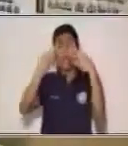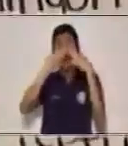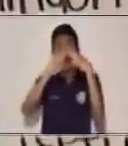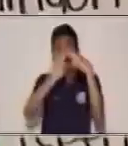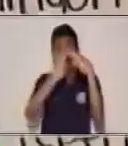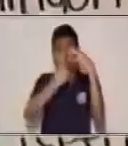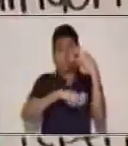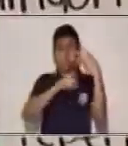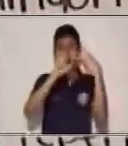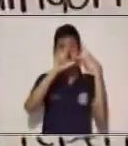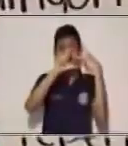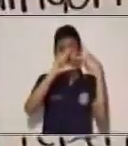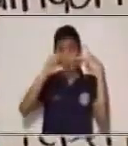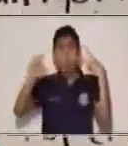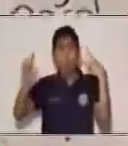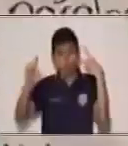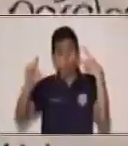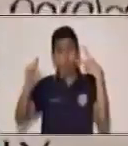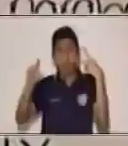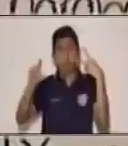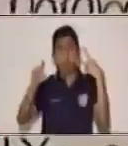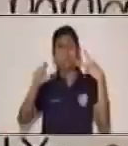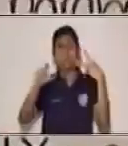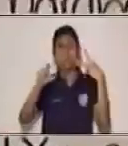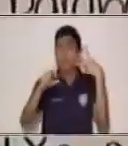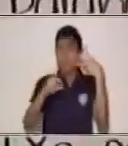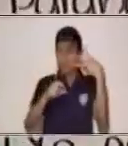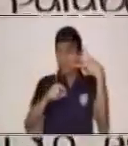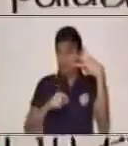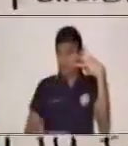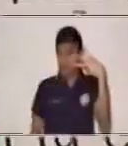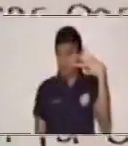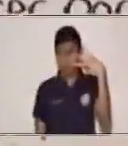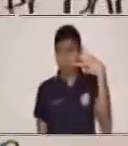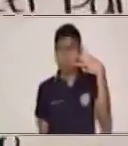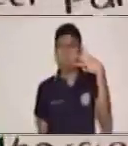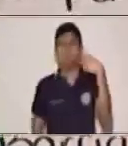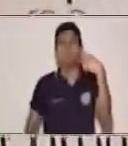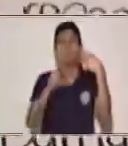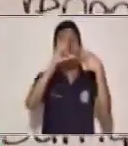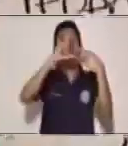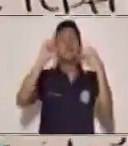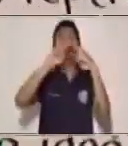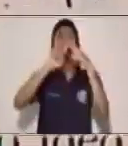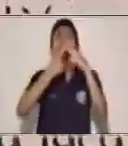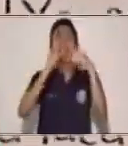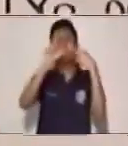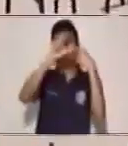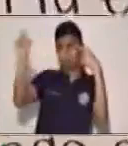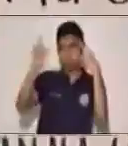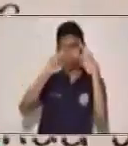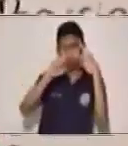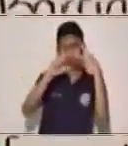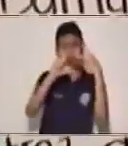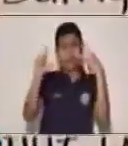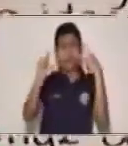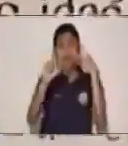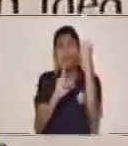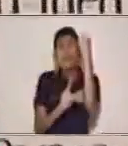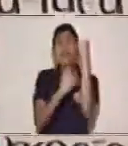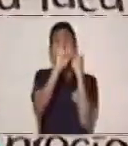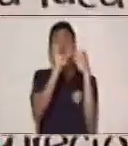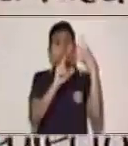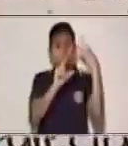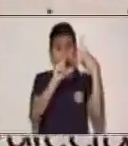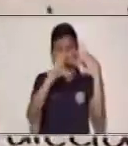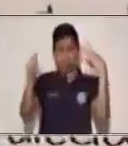desenlace. Recordemos, son tres, tres partes de la estructura de un cuento. El inicio, el desarrollo o nudo